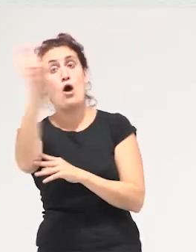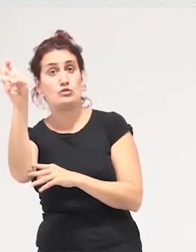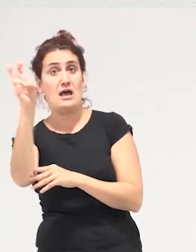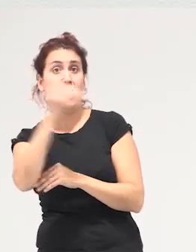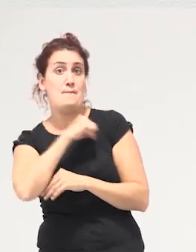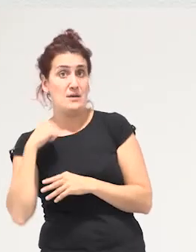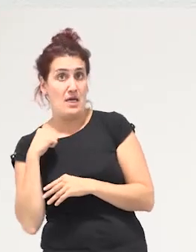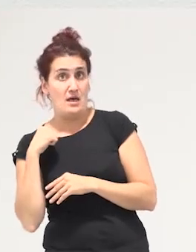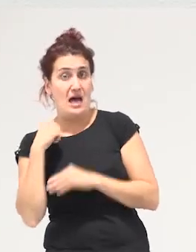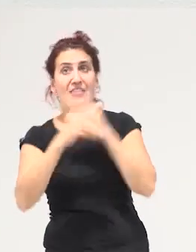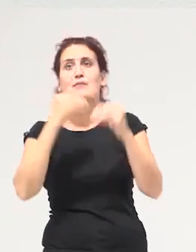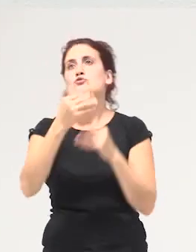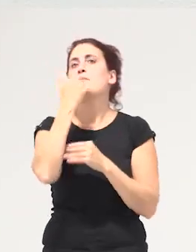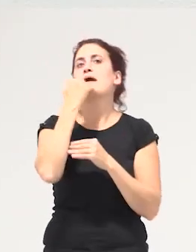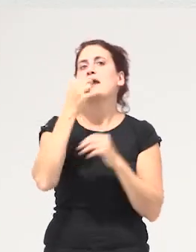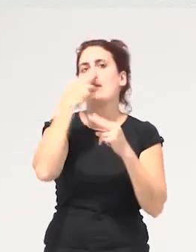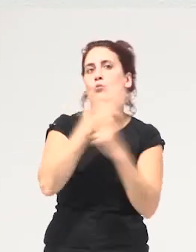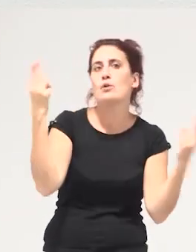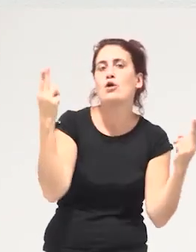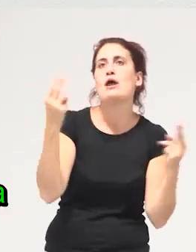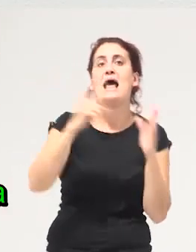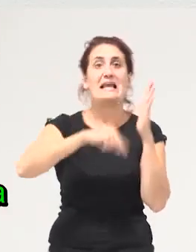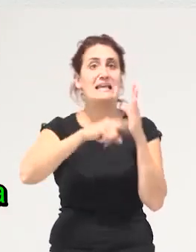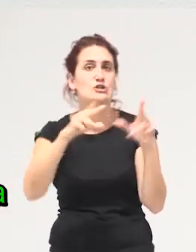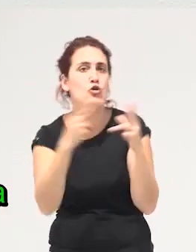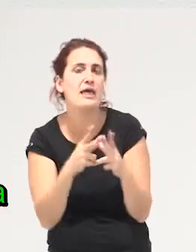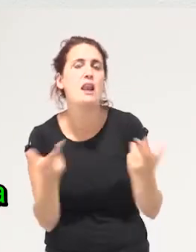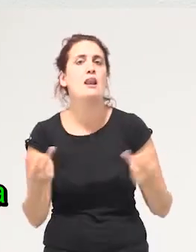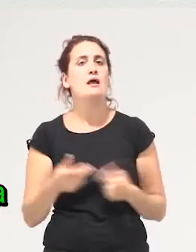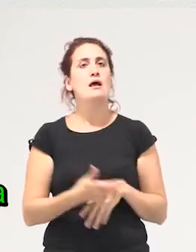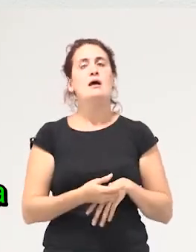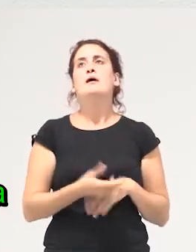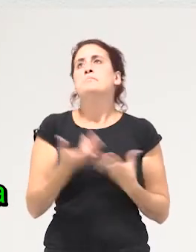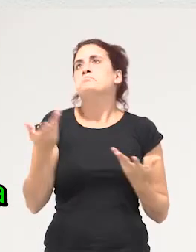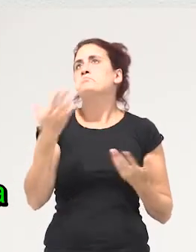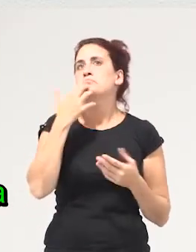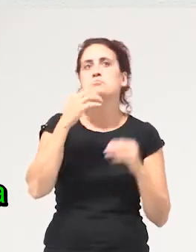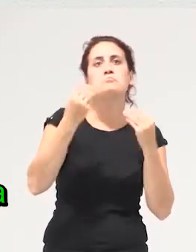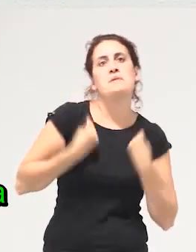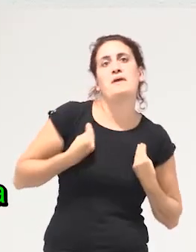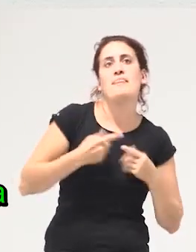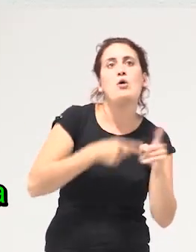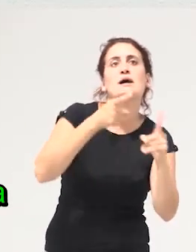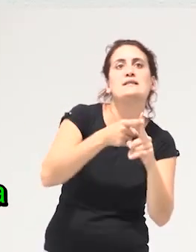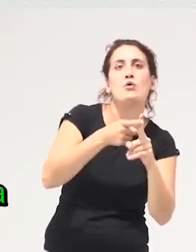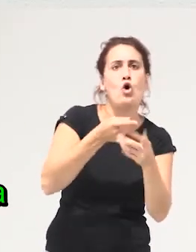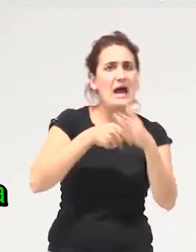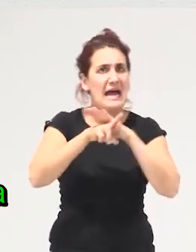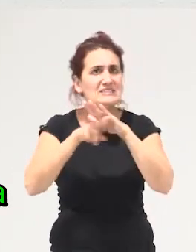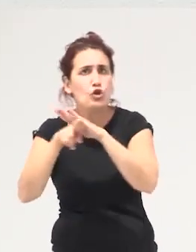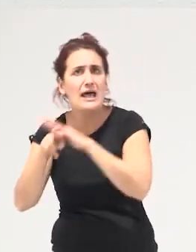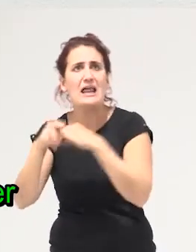hacemos un parque público de viviendas en alquiler social ponemos vivienda para gestionarla de manera